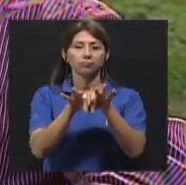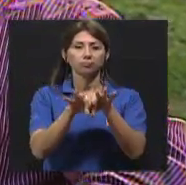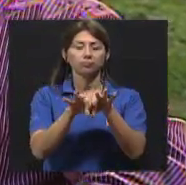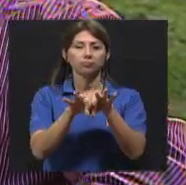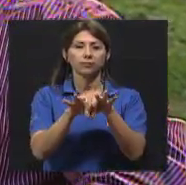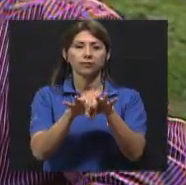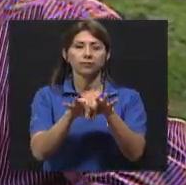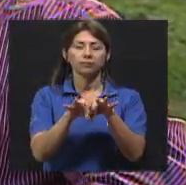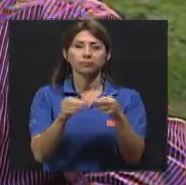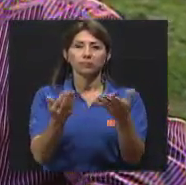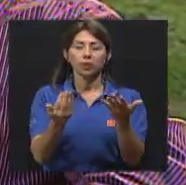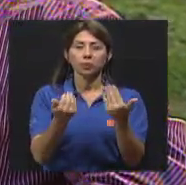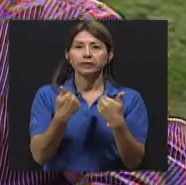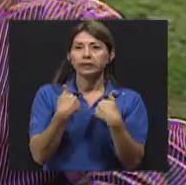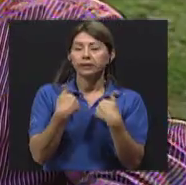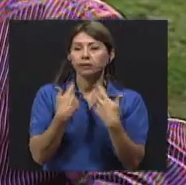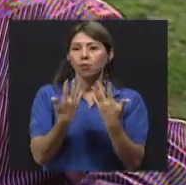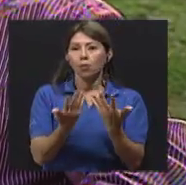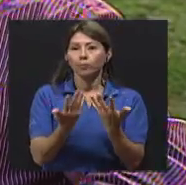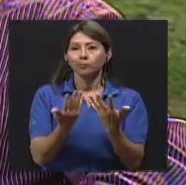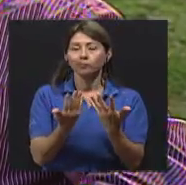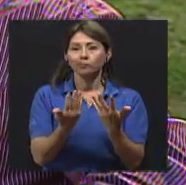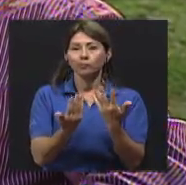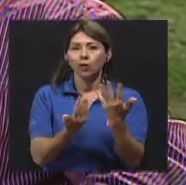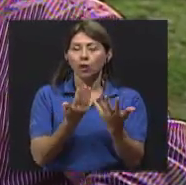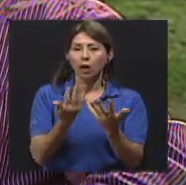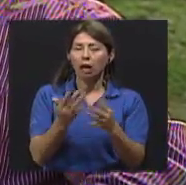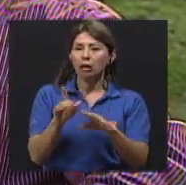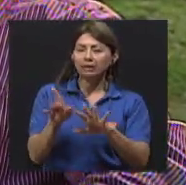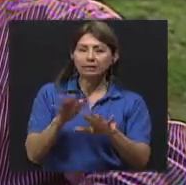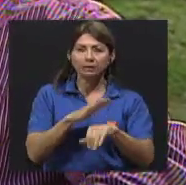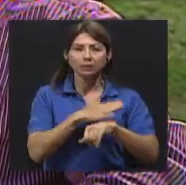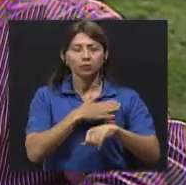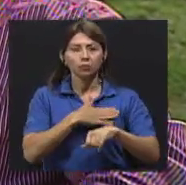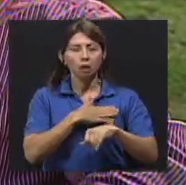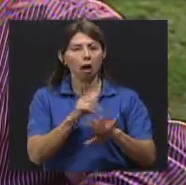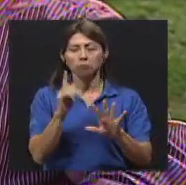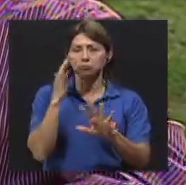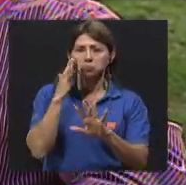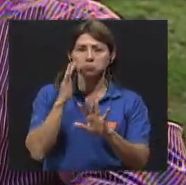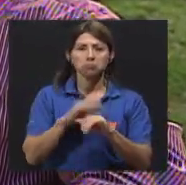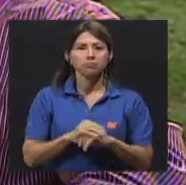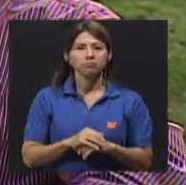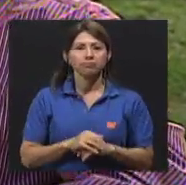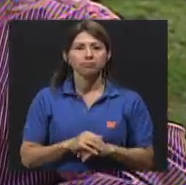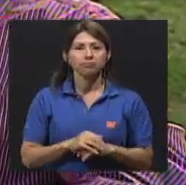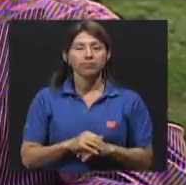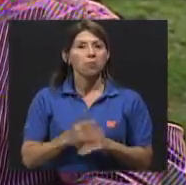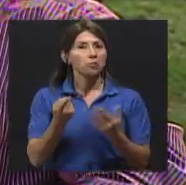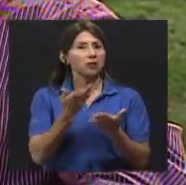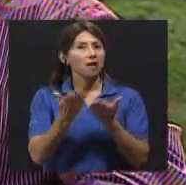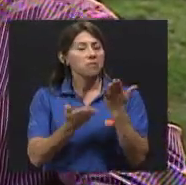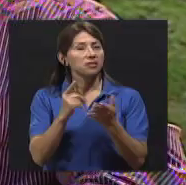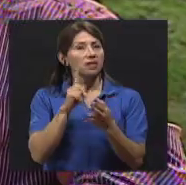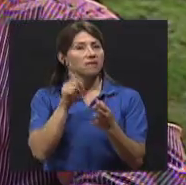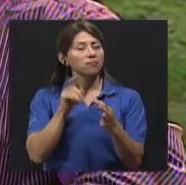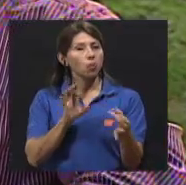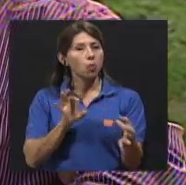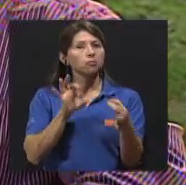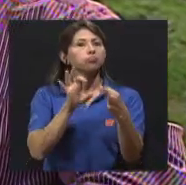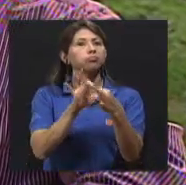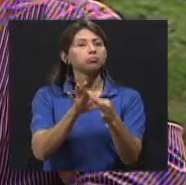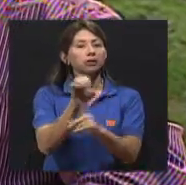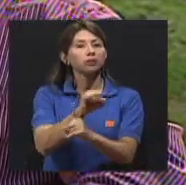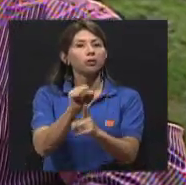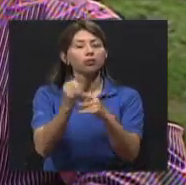contar con un marco con respecto a la actualidad que vive